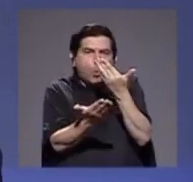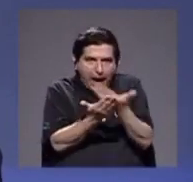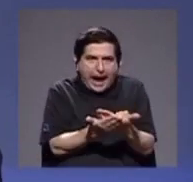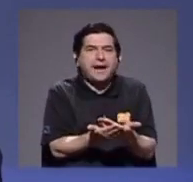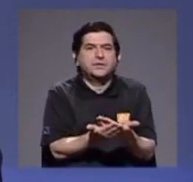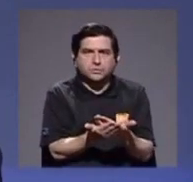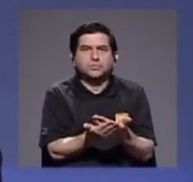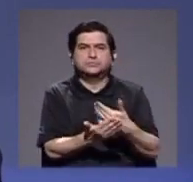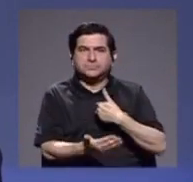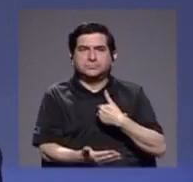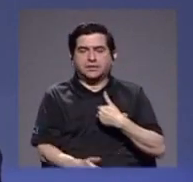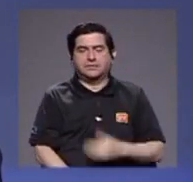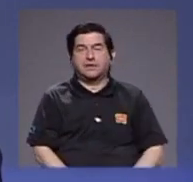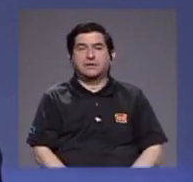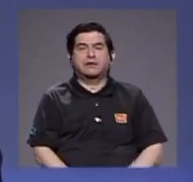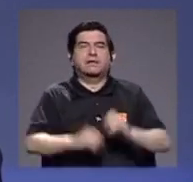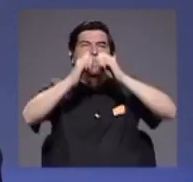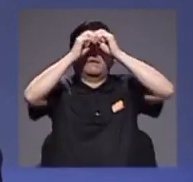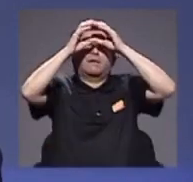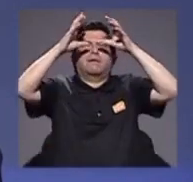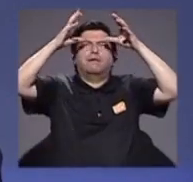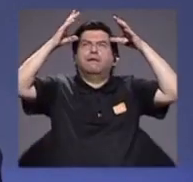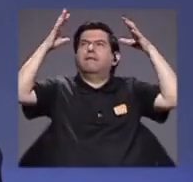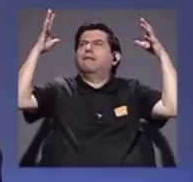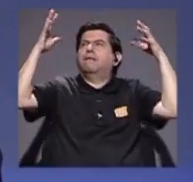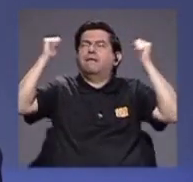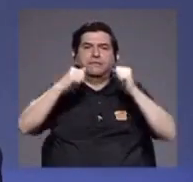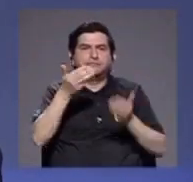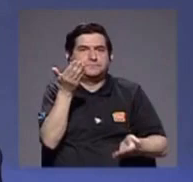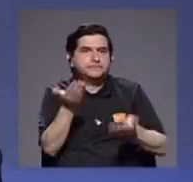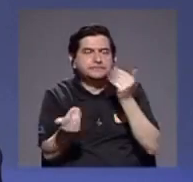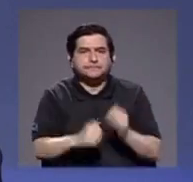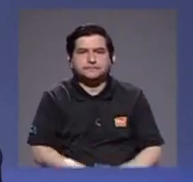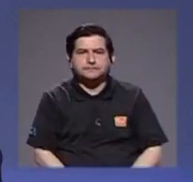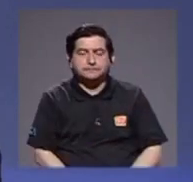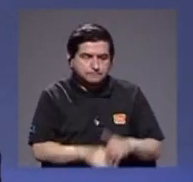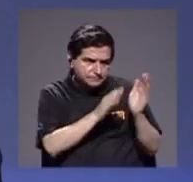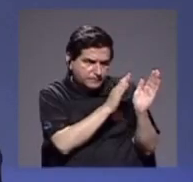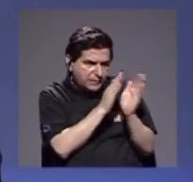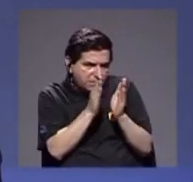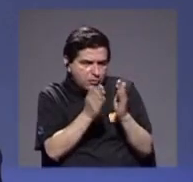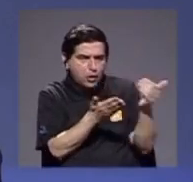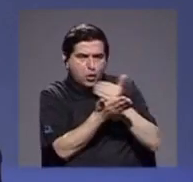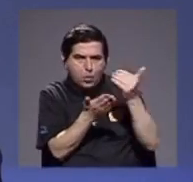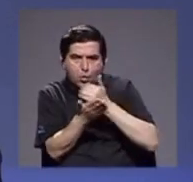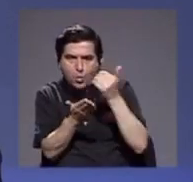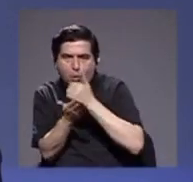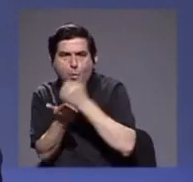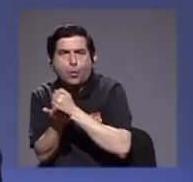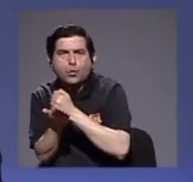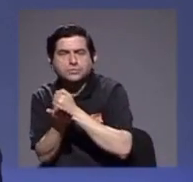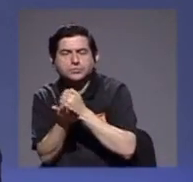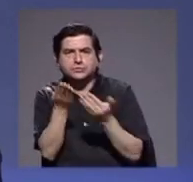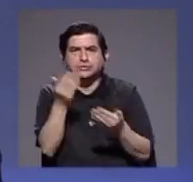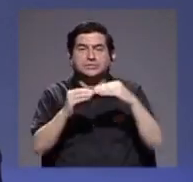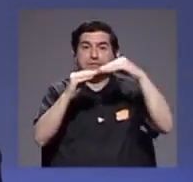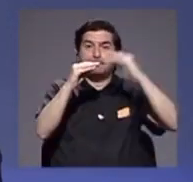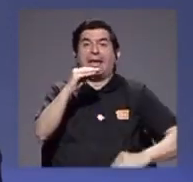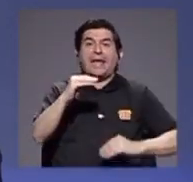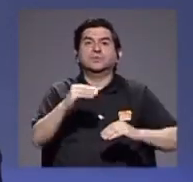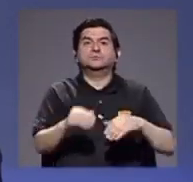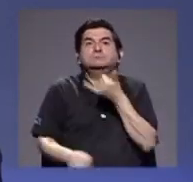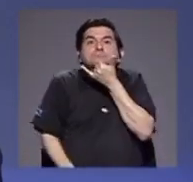de esto imaginémonos donde la formación los recursos etcétera son menores